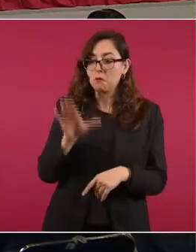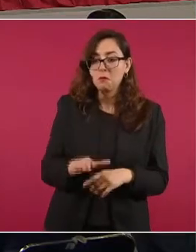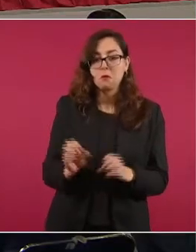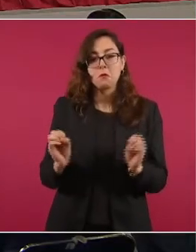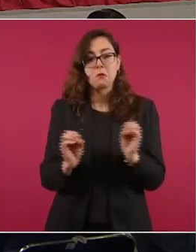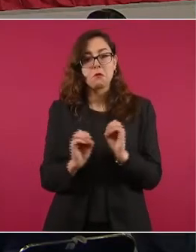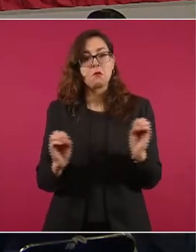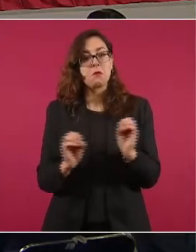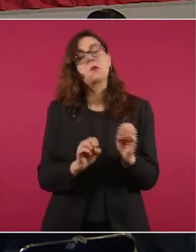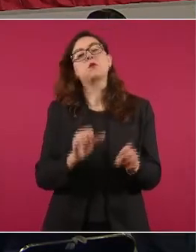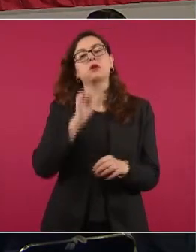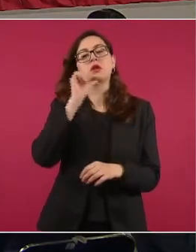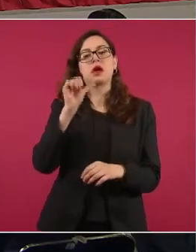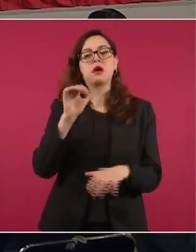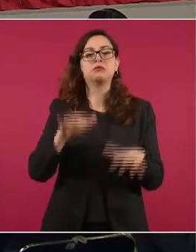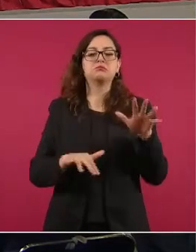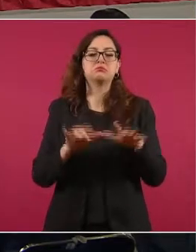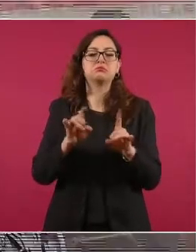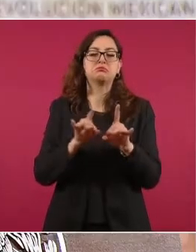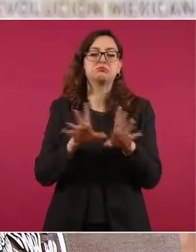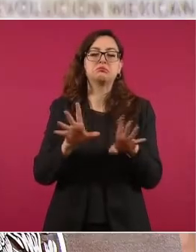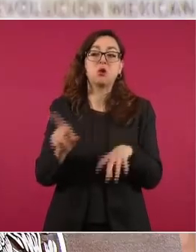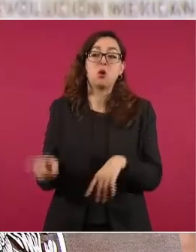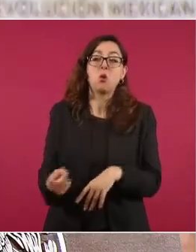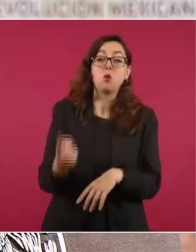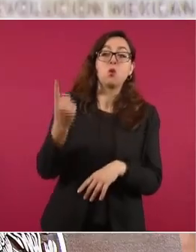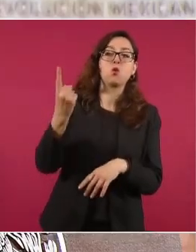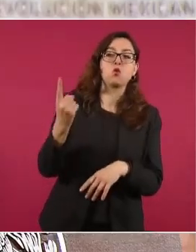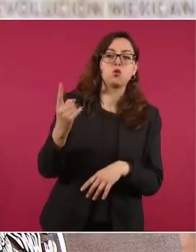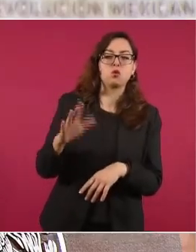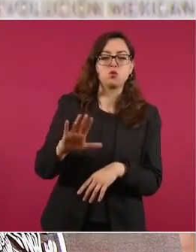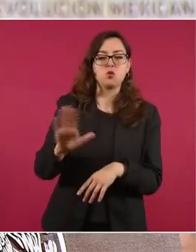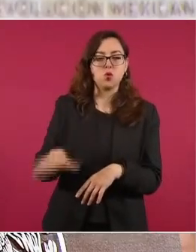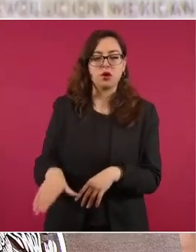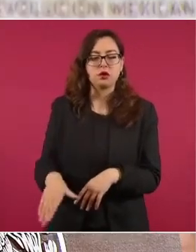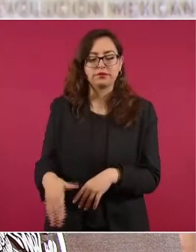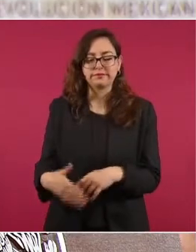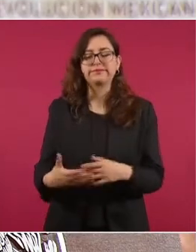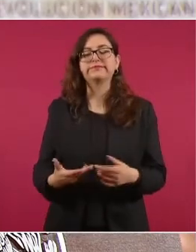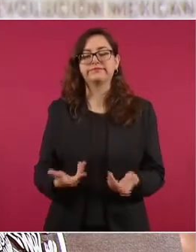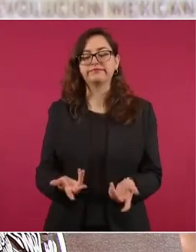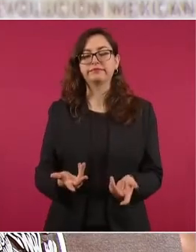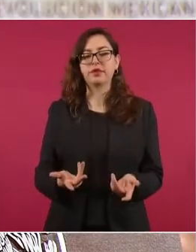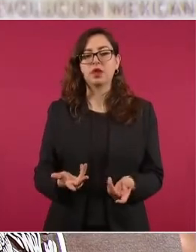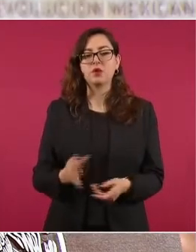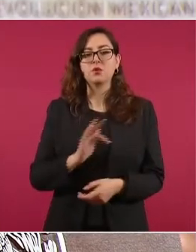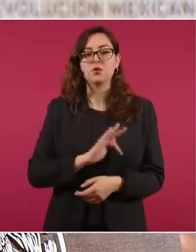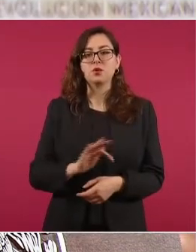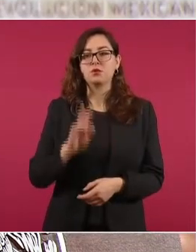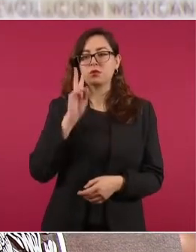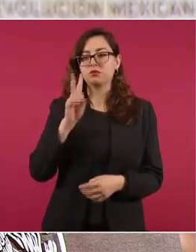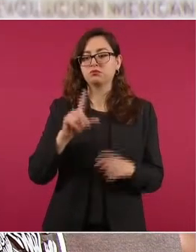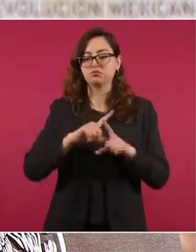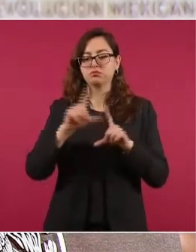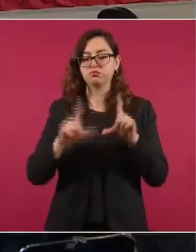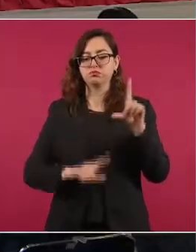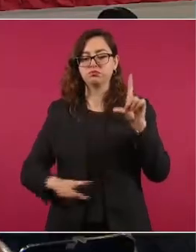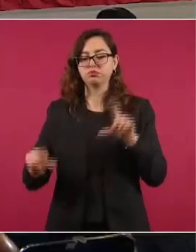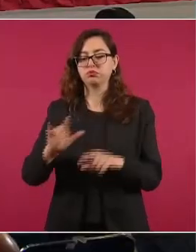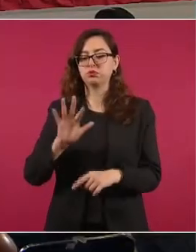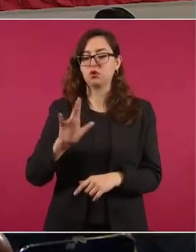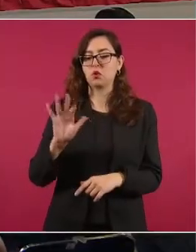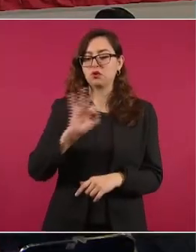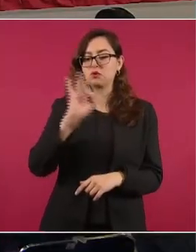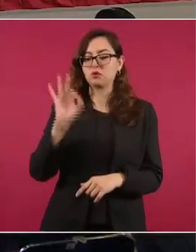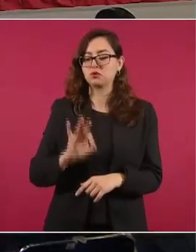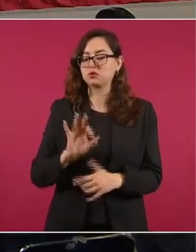República y de manera convencional casi un poco más de la mitad de las entidades federativas presentan días